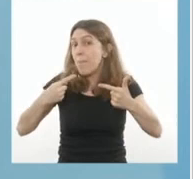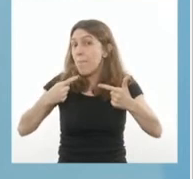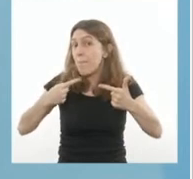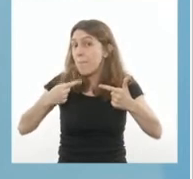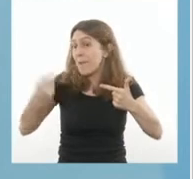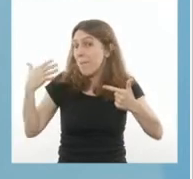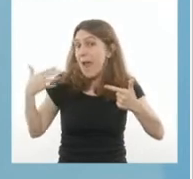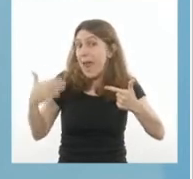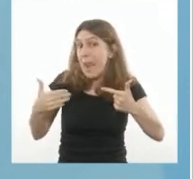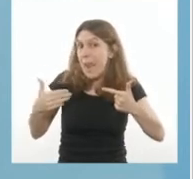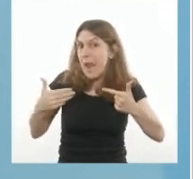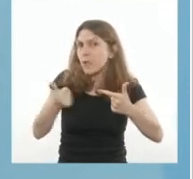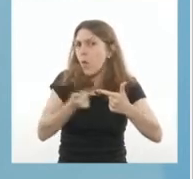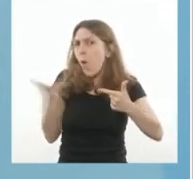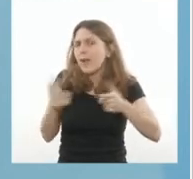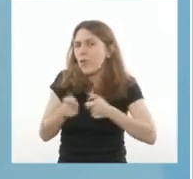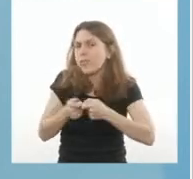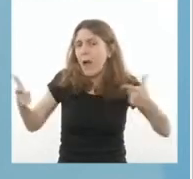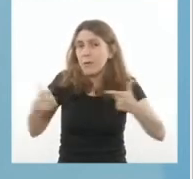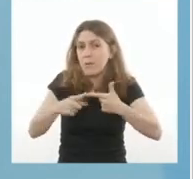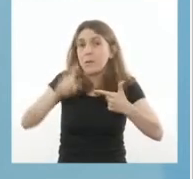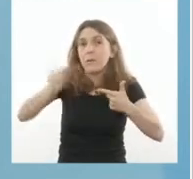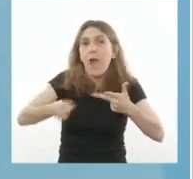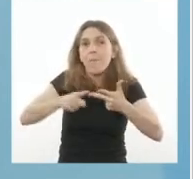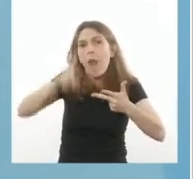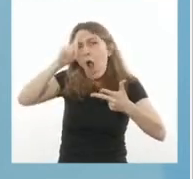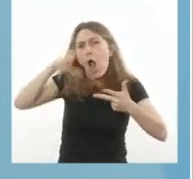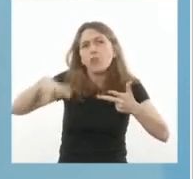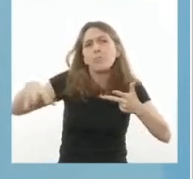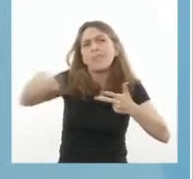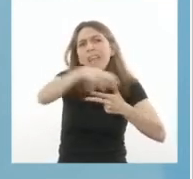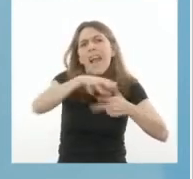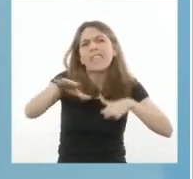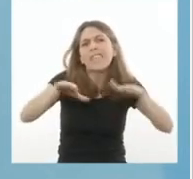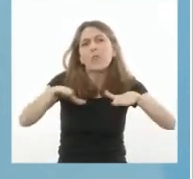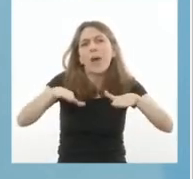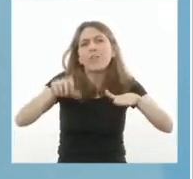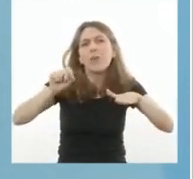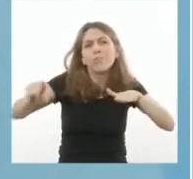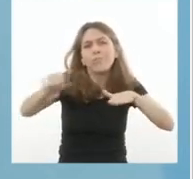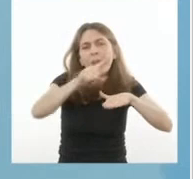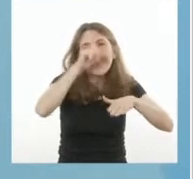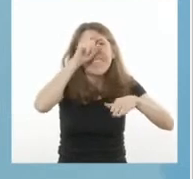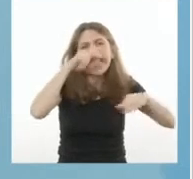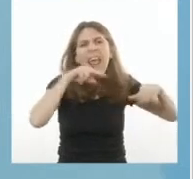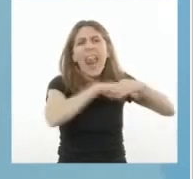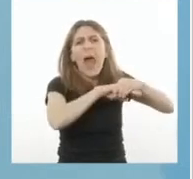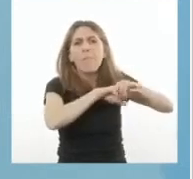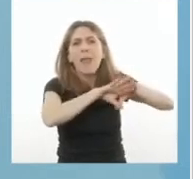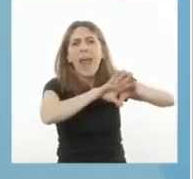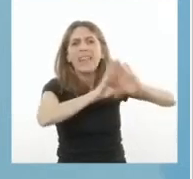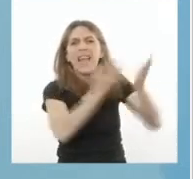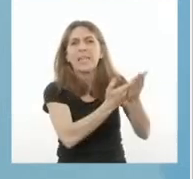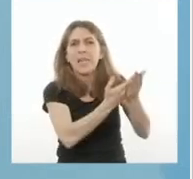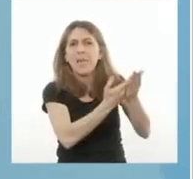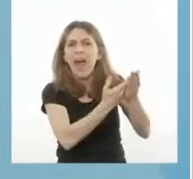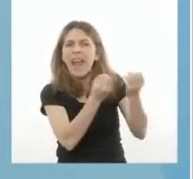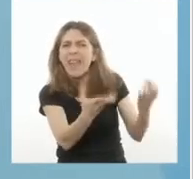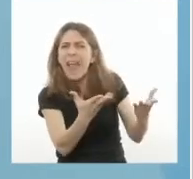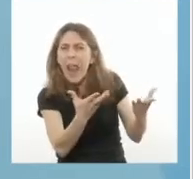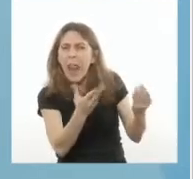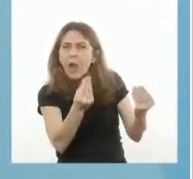Y por último, el nivel de ocupación de camas de terapia intensiva. En función de esa